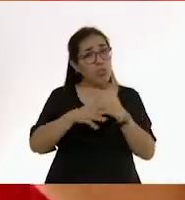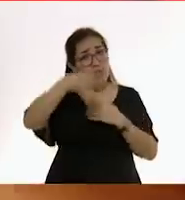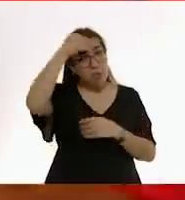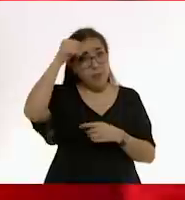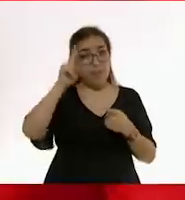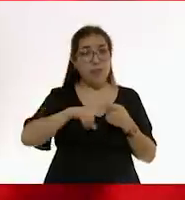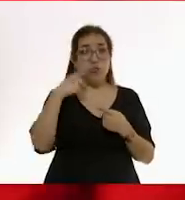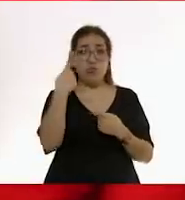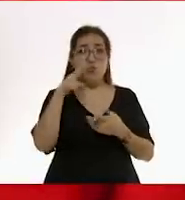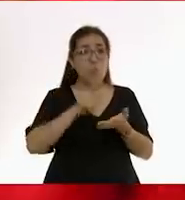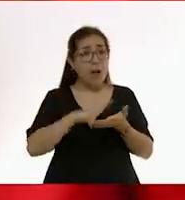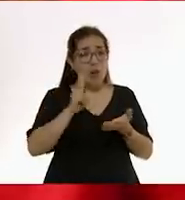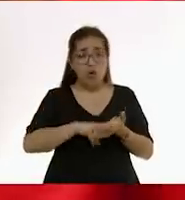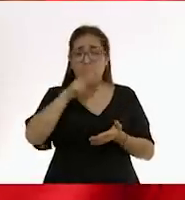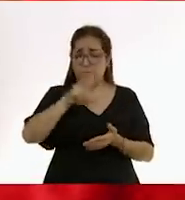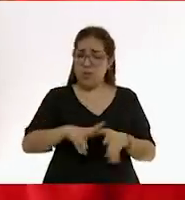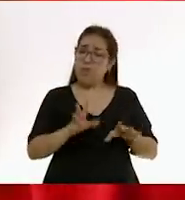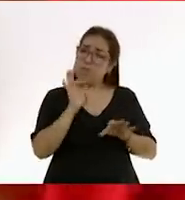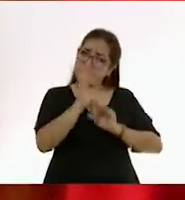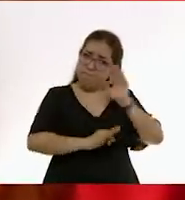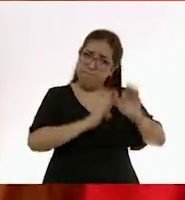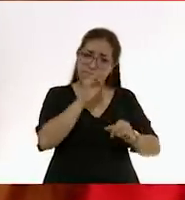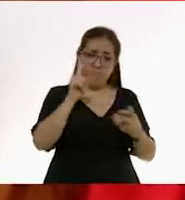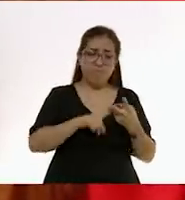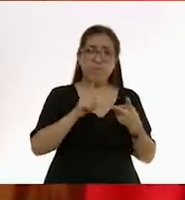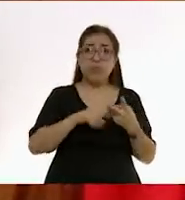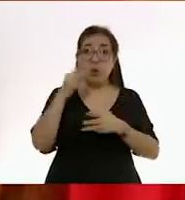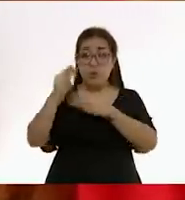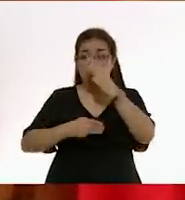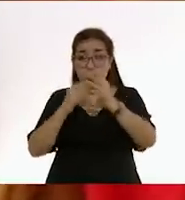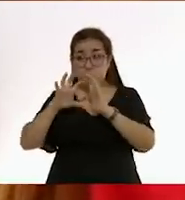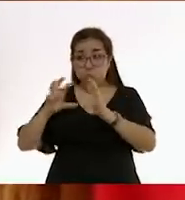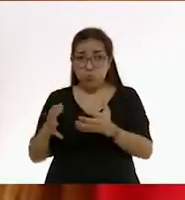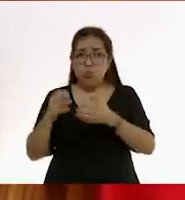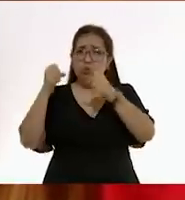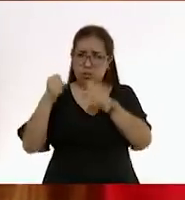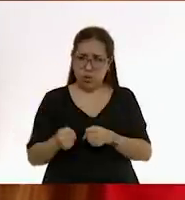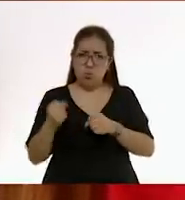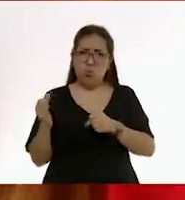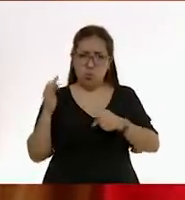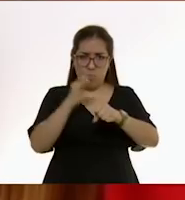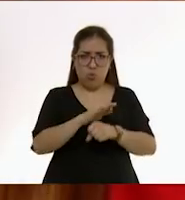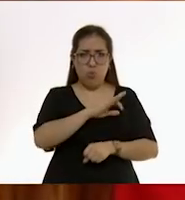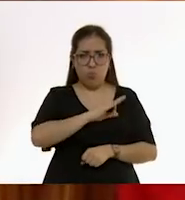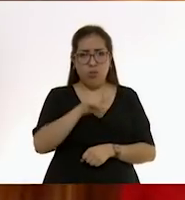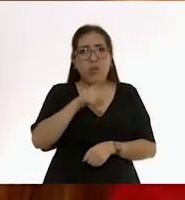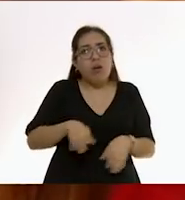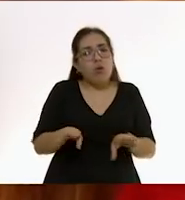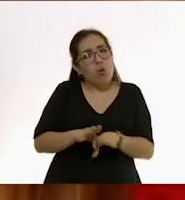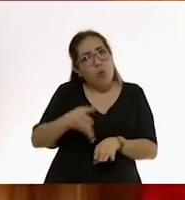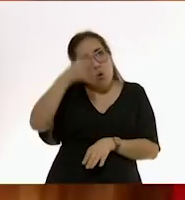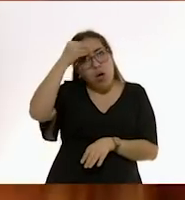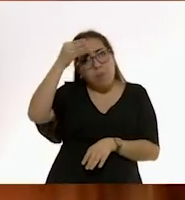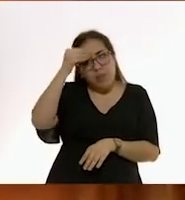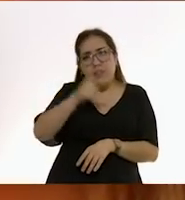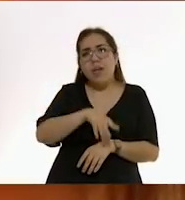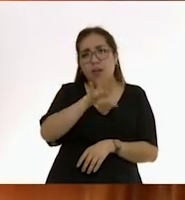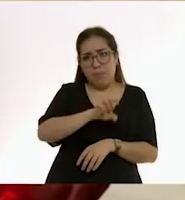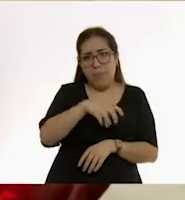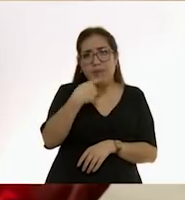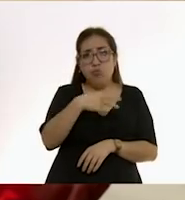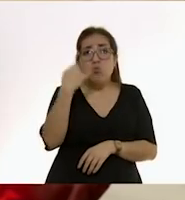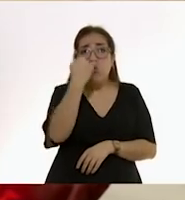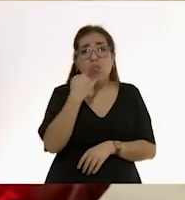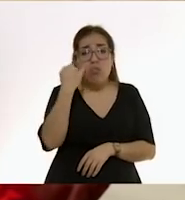y que el mundo es un lugar seguro. ¿cómo aprende esto? Muy en resumen, el bebé comunica, pero comunica en su propio idioma.